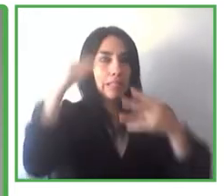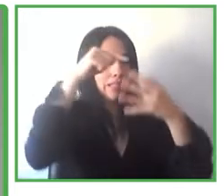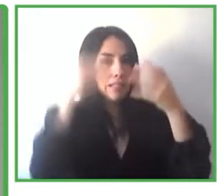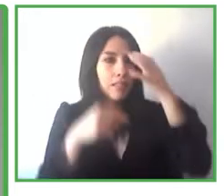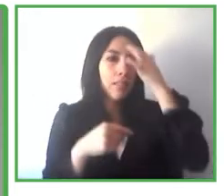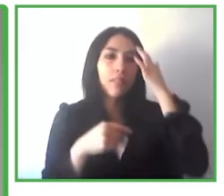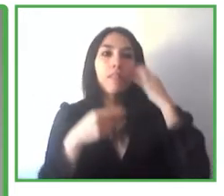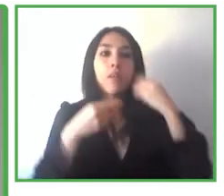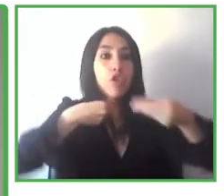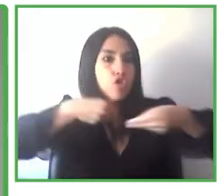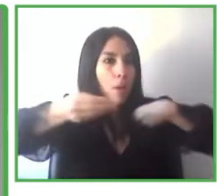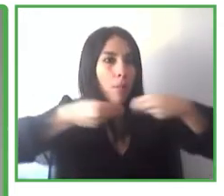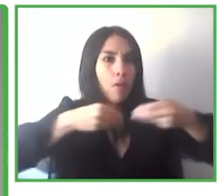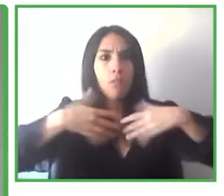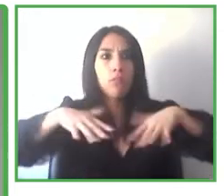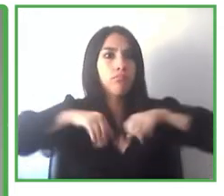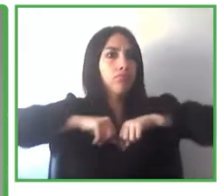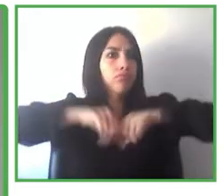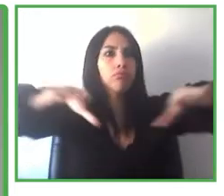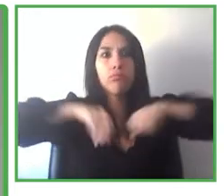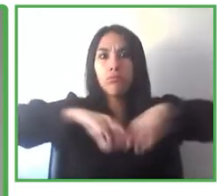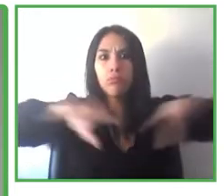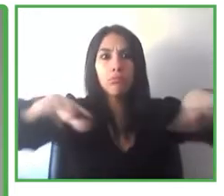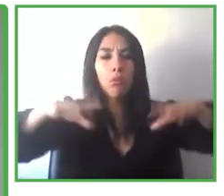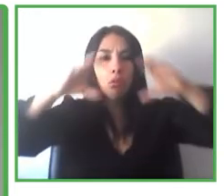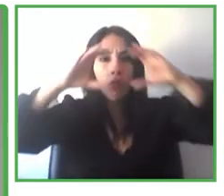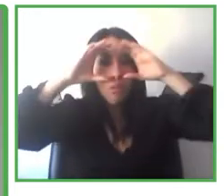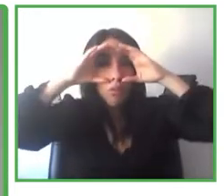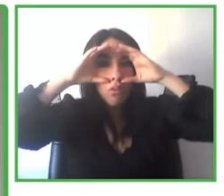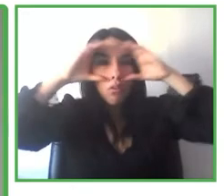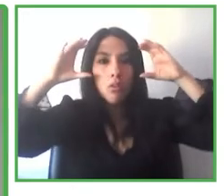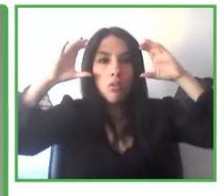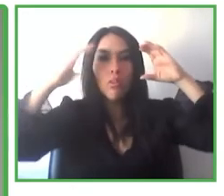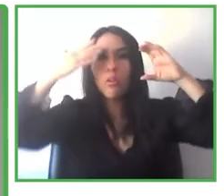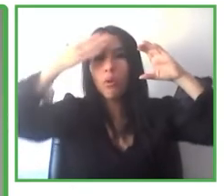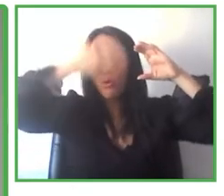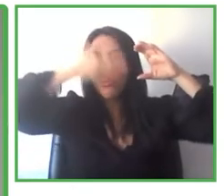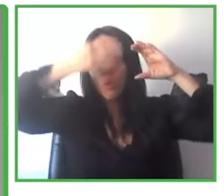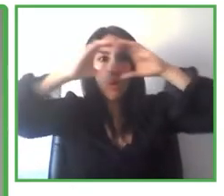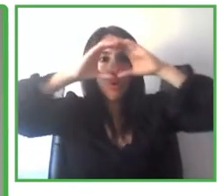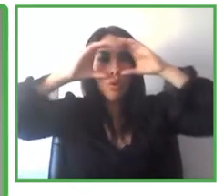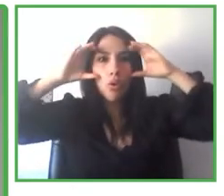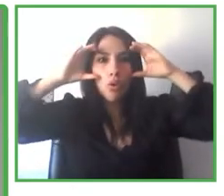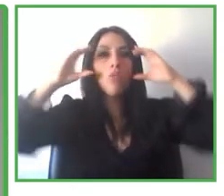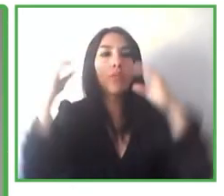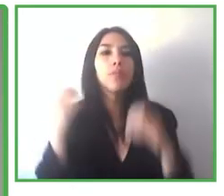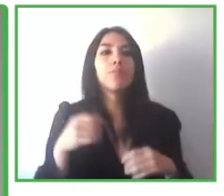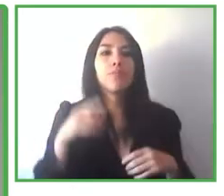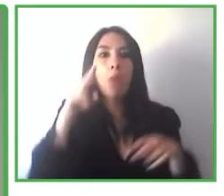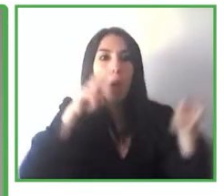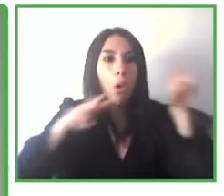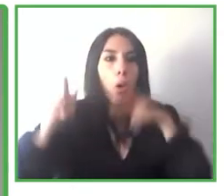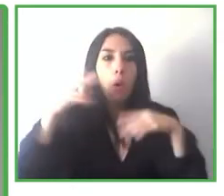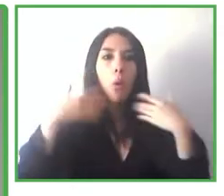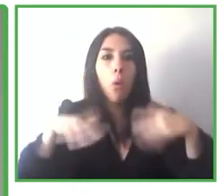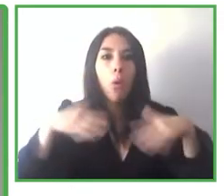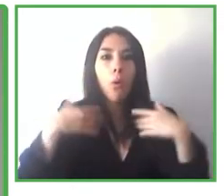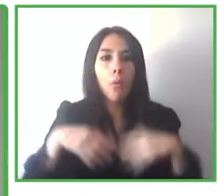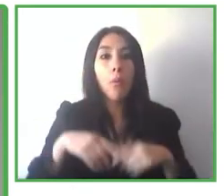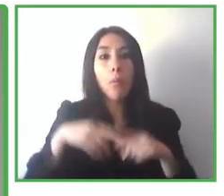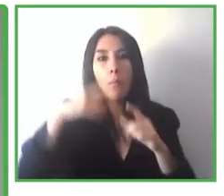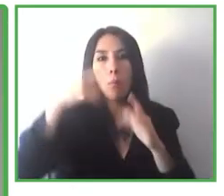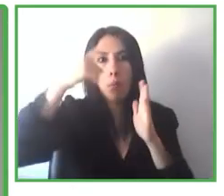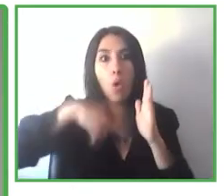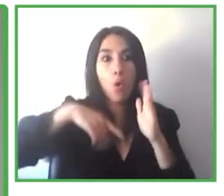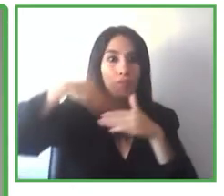esas predicciones a lo mejor queden sobrepasadas en los próximos meses tal cual están avanzando todas